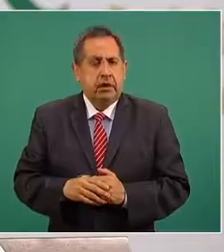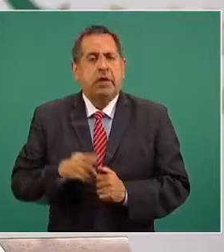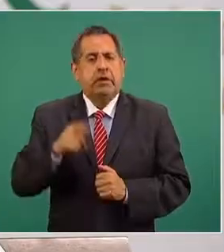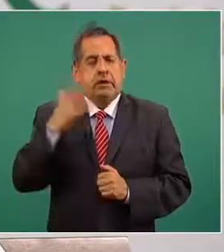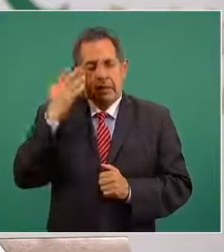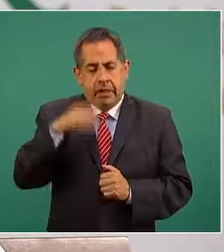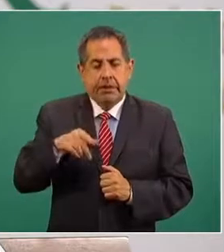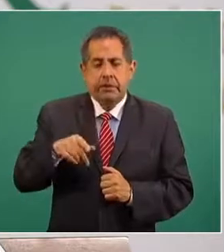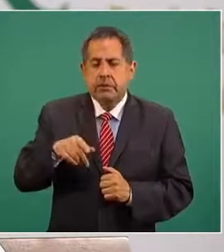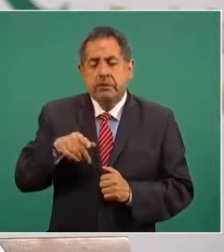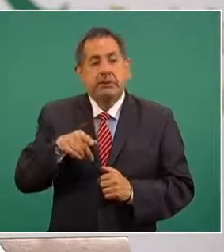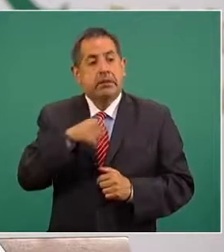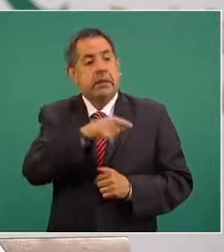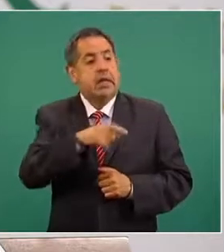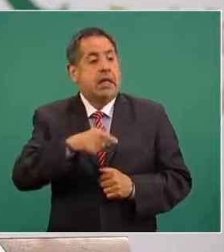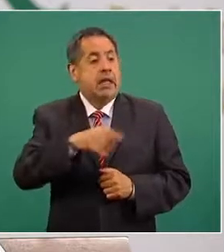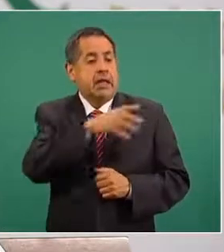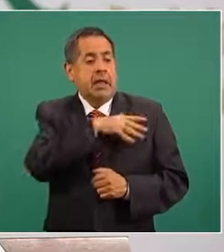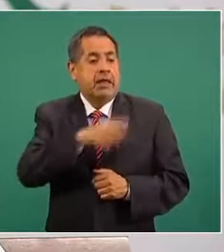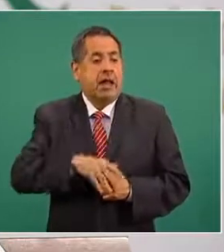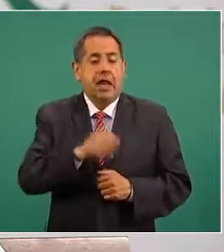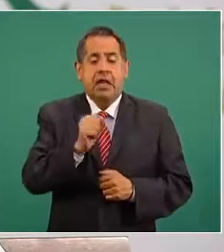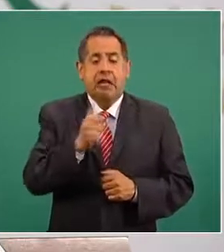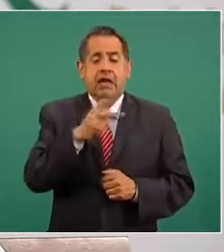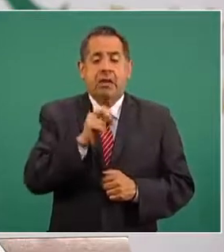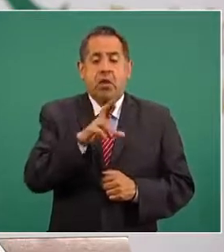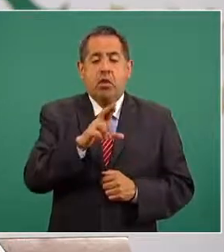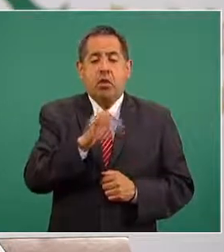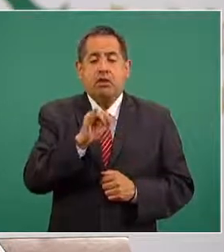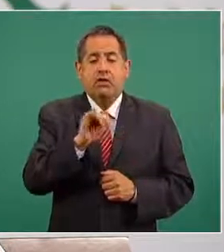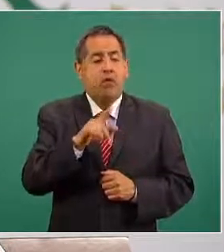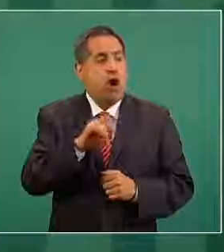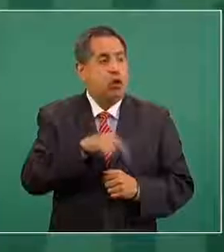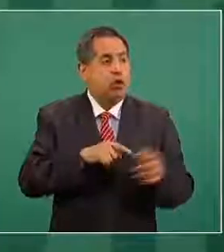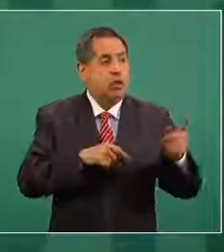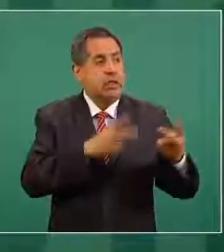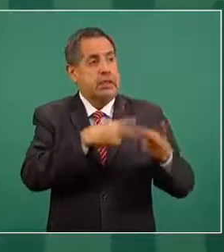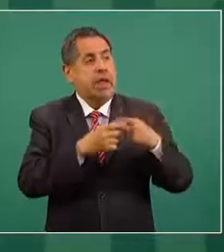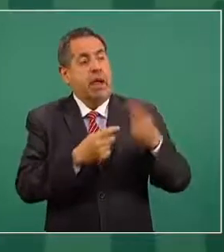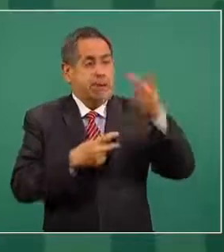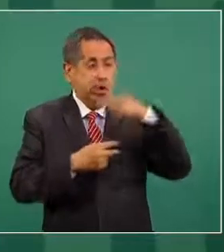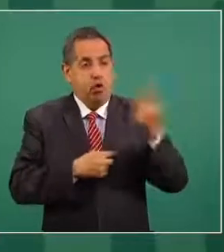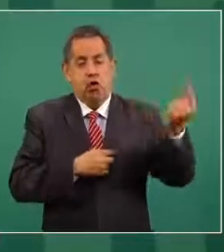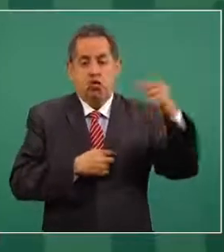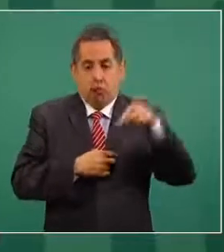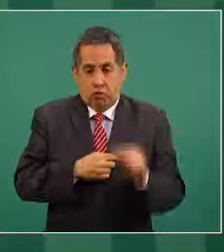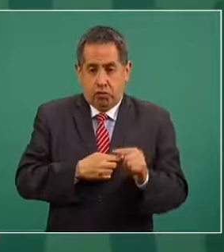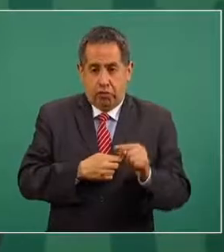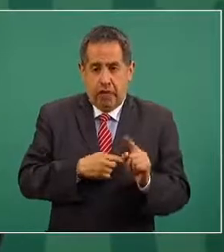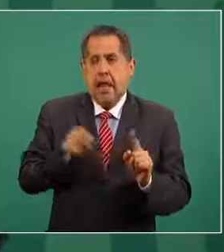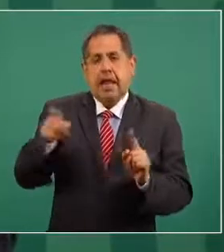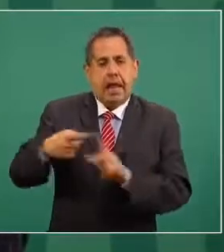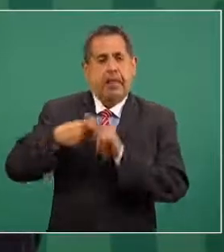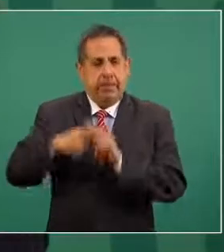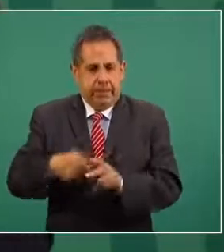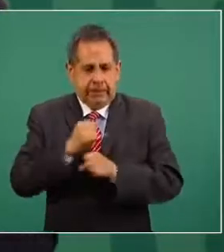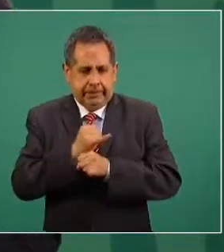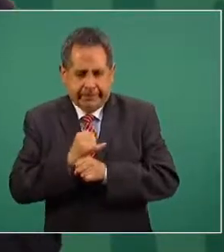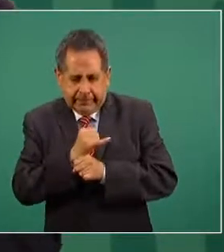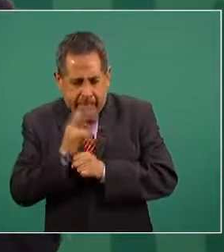llegó Salvador Cienfuegos a México y se le sujetó a proceso. ¿Qué nos informó ayer la Fiscalía General de la República?